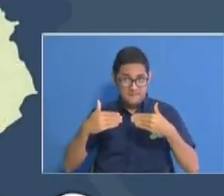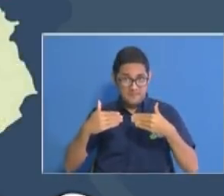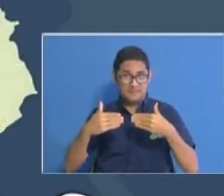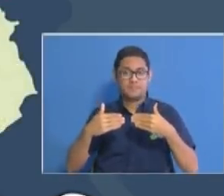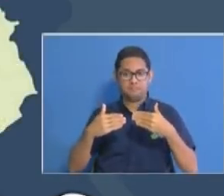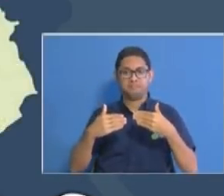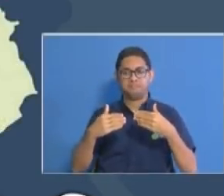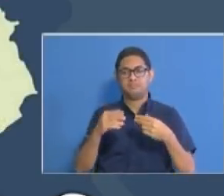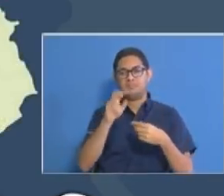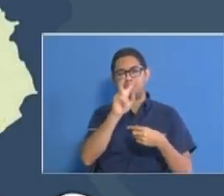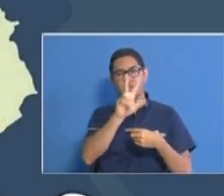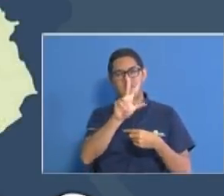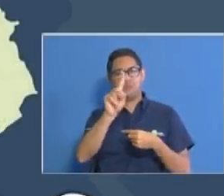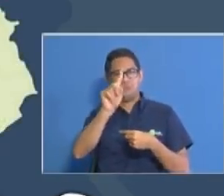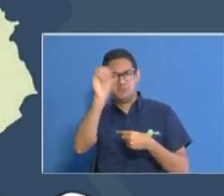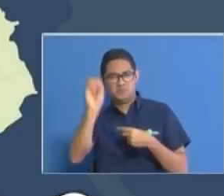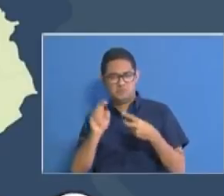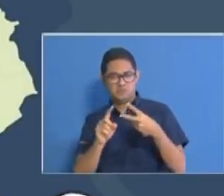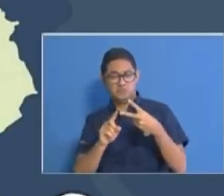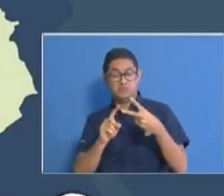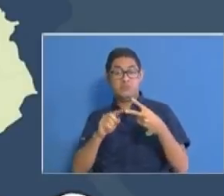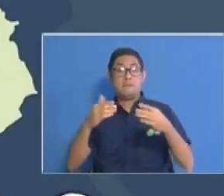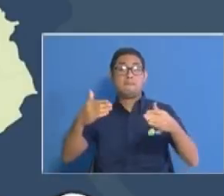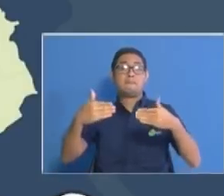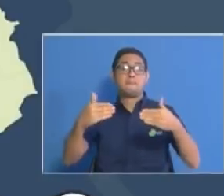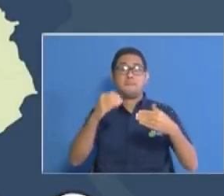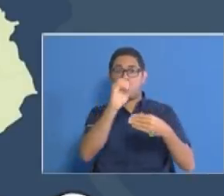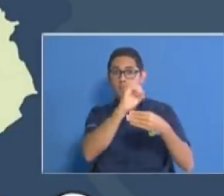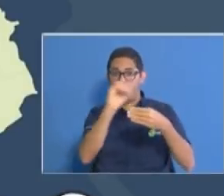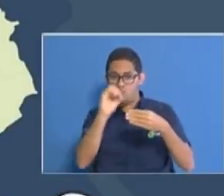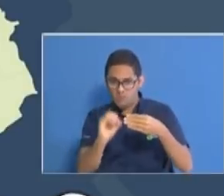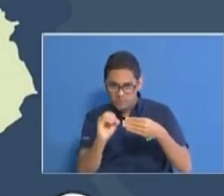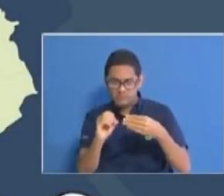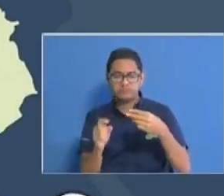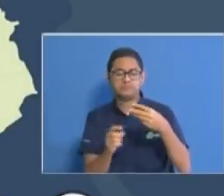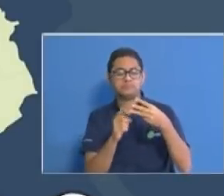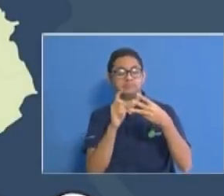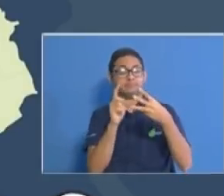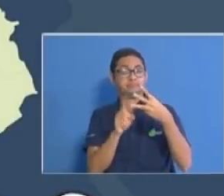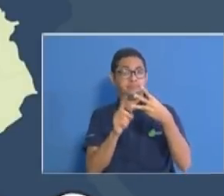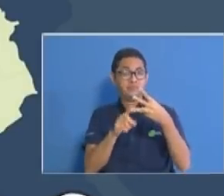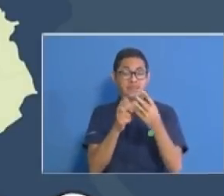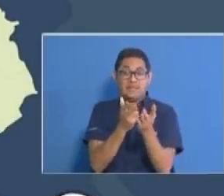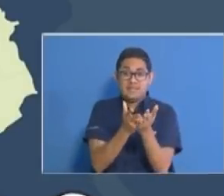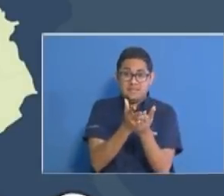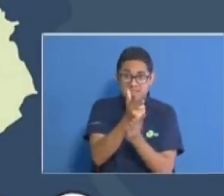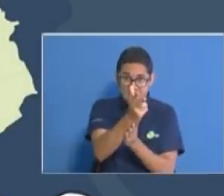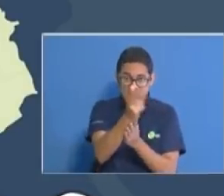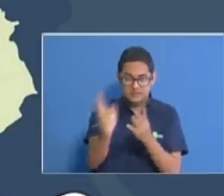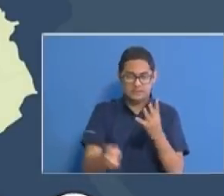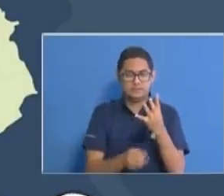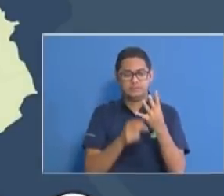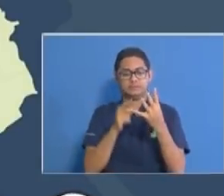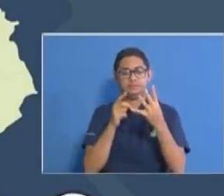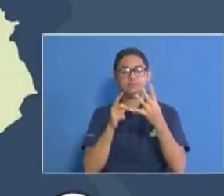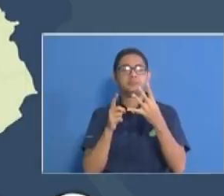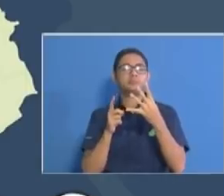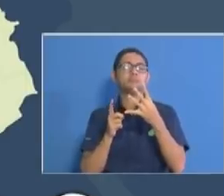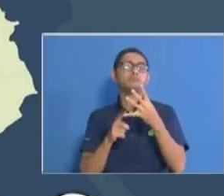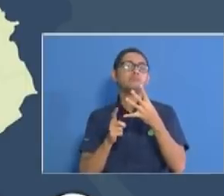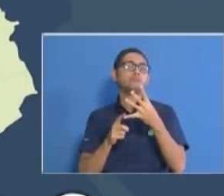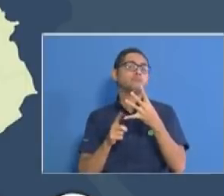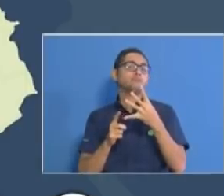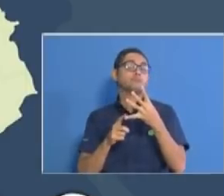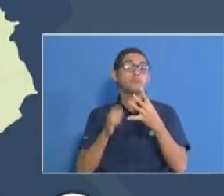.4% Panamá Oeste con 19.6% Chiriquí con 12.8